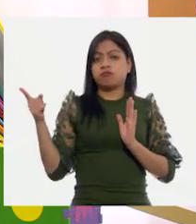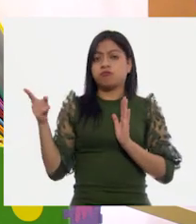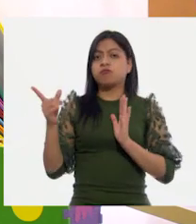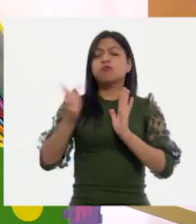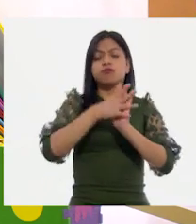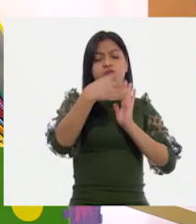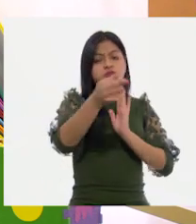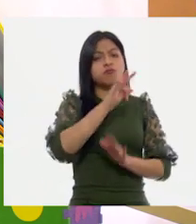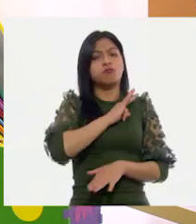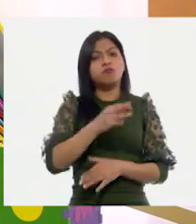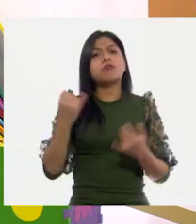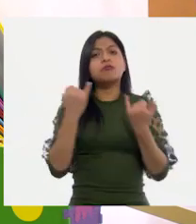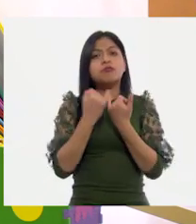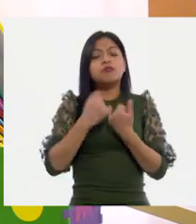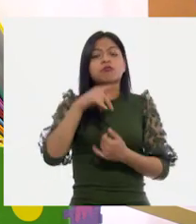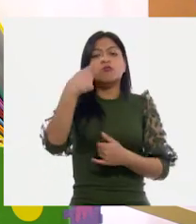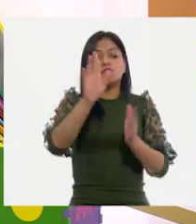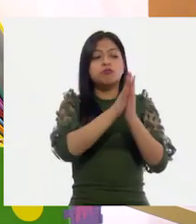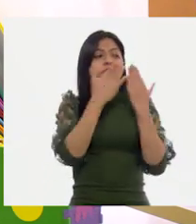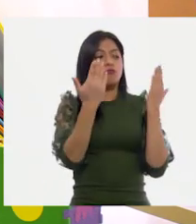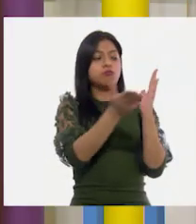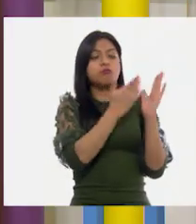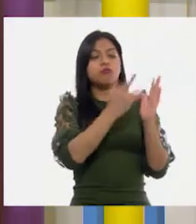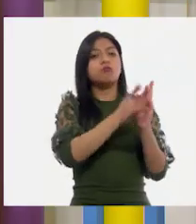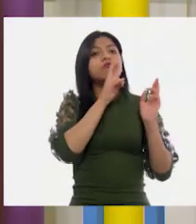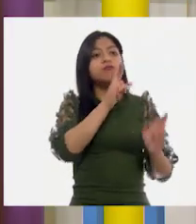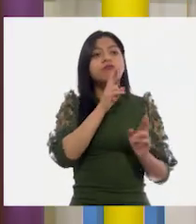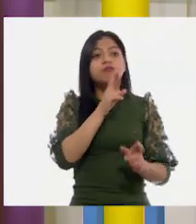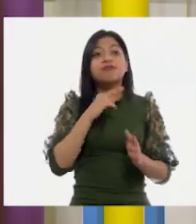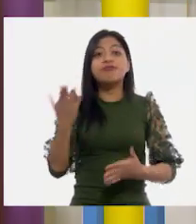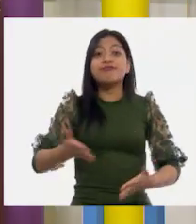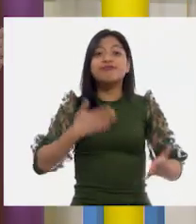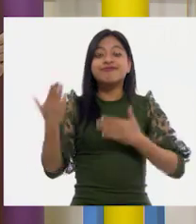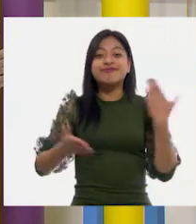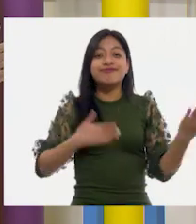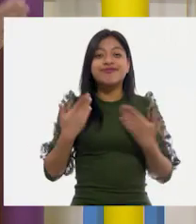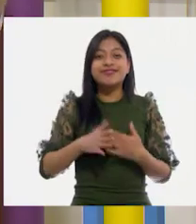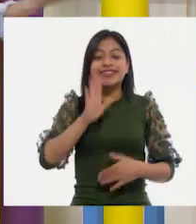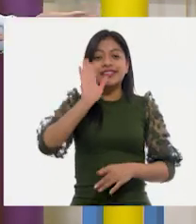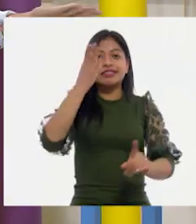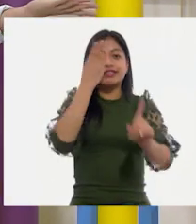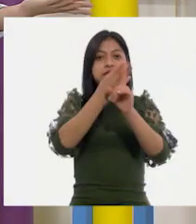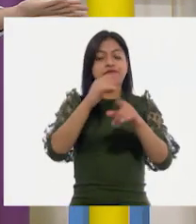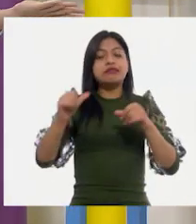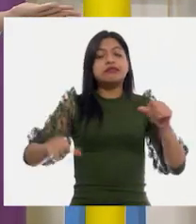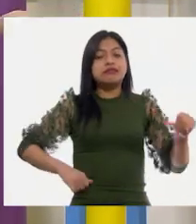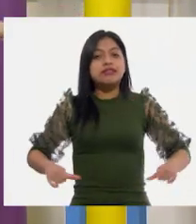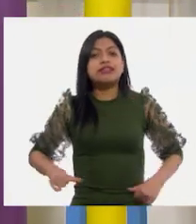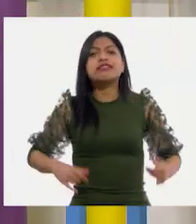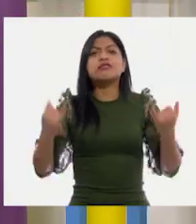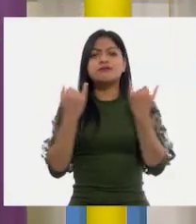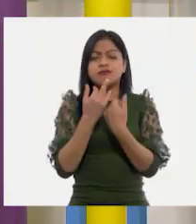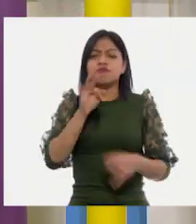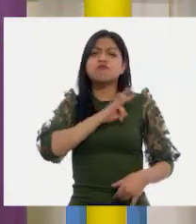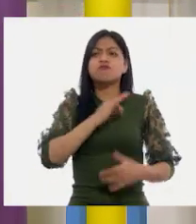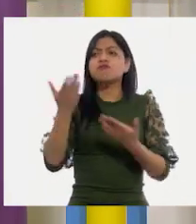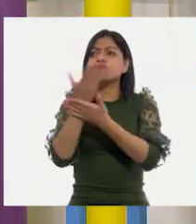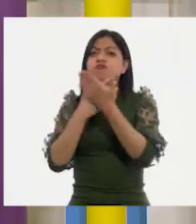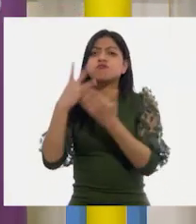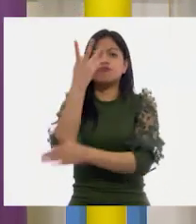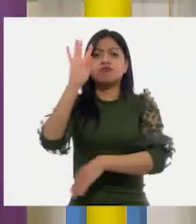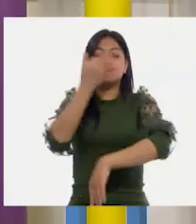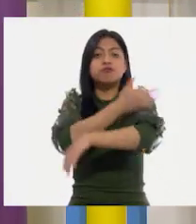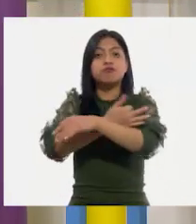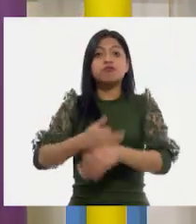clase y podrán contestar su libro de texto. Es muy divertido, suena como un gran reto. Y que además podríamos compartir con nuestra familia